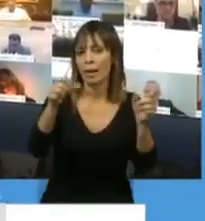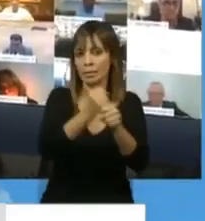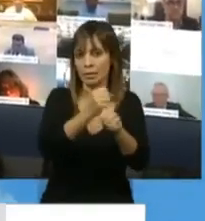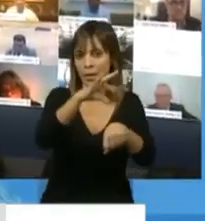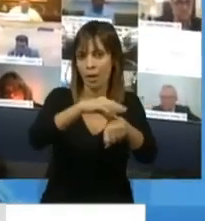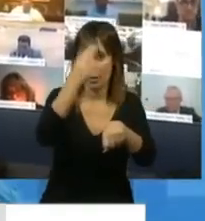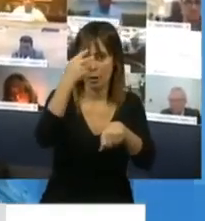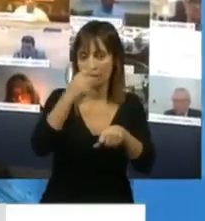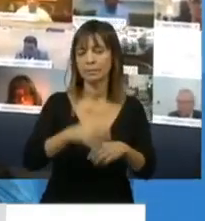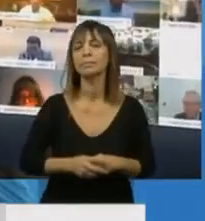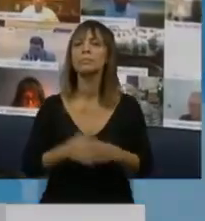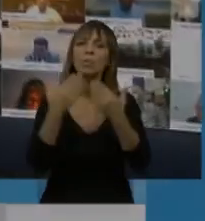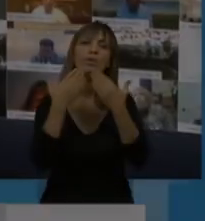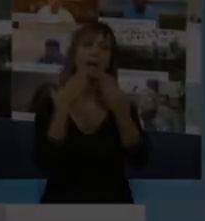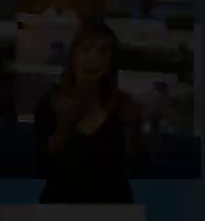categoría Muchas gracias Gracias, diputado del Caño